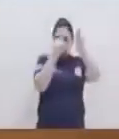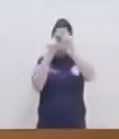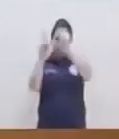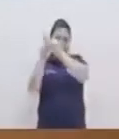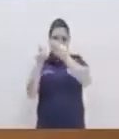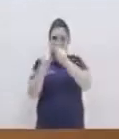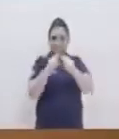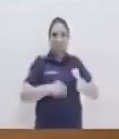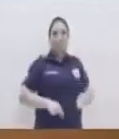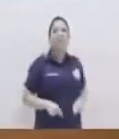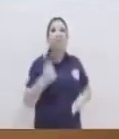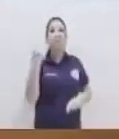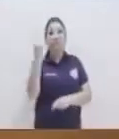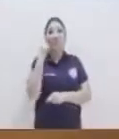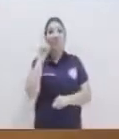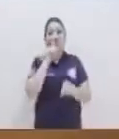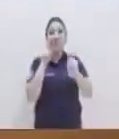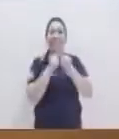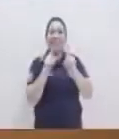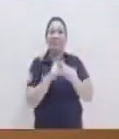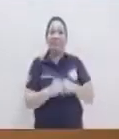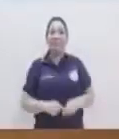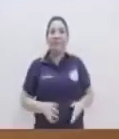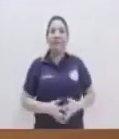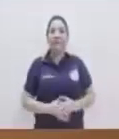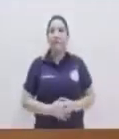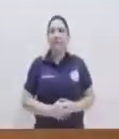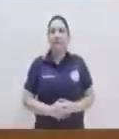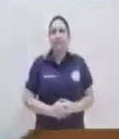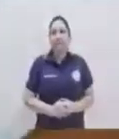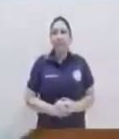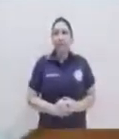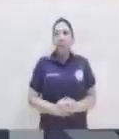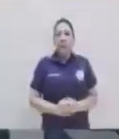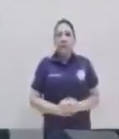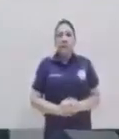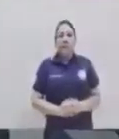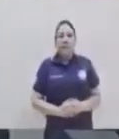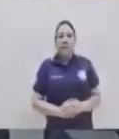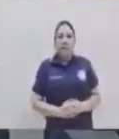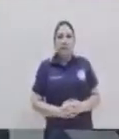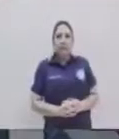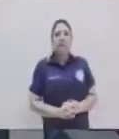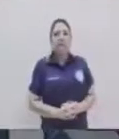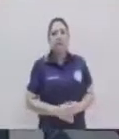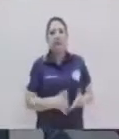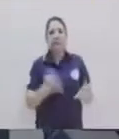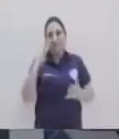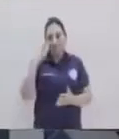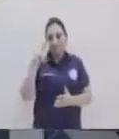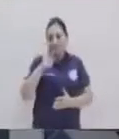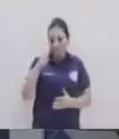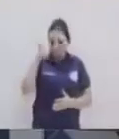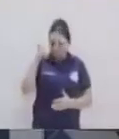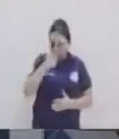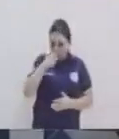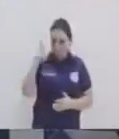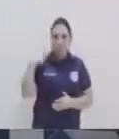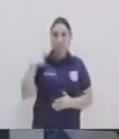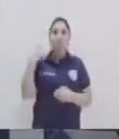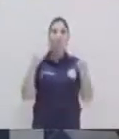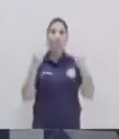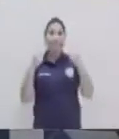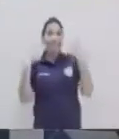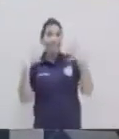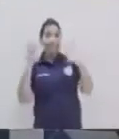medida. Y eso también es muy importante para la construcción de nuestra parábola. Sí, pues lo importante que es comprobar también lo que se